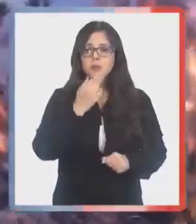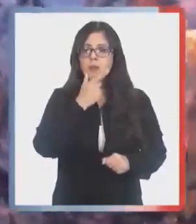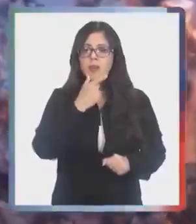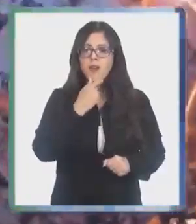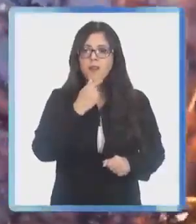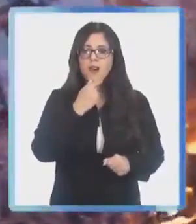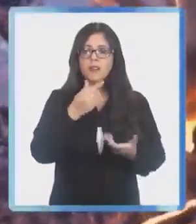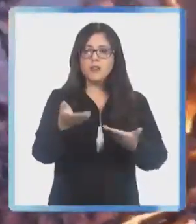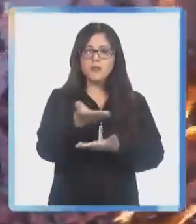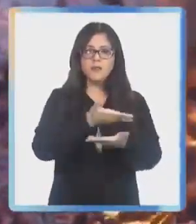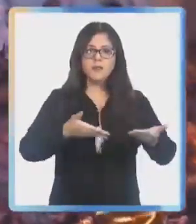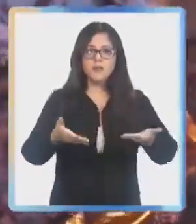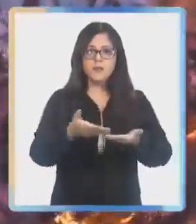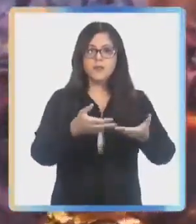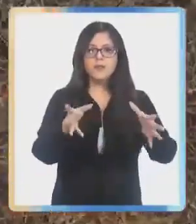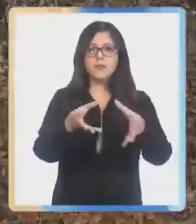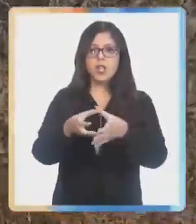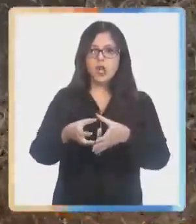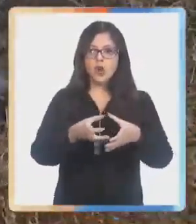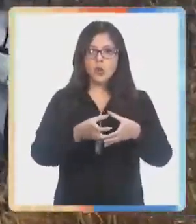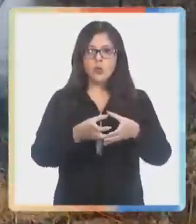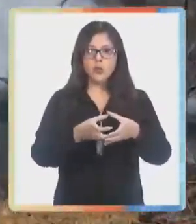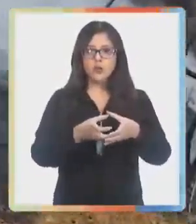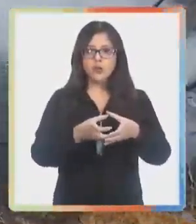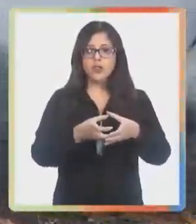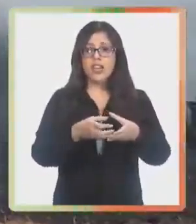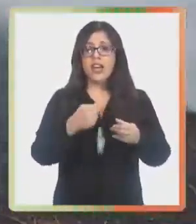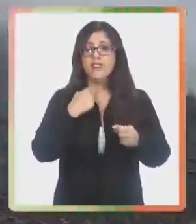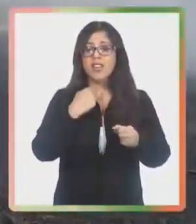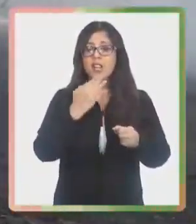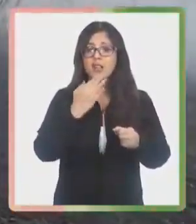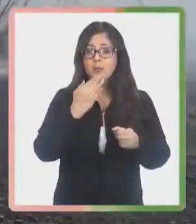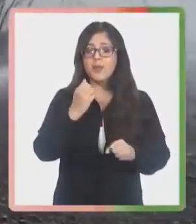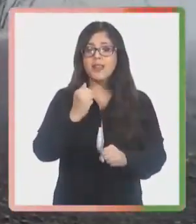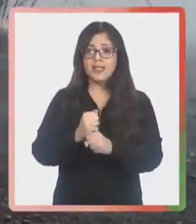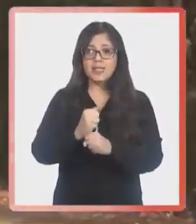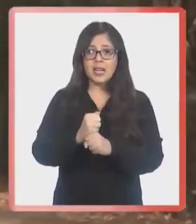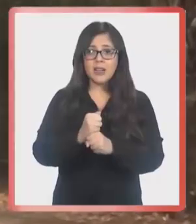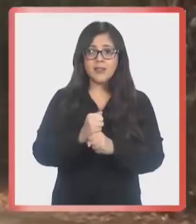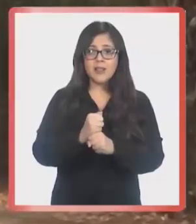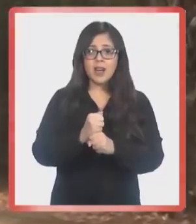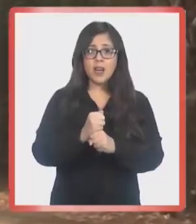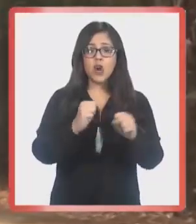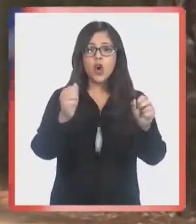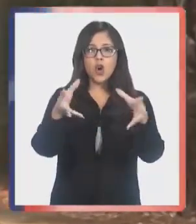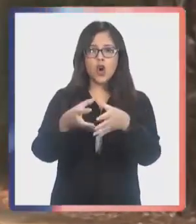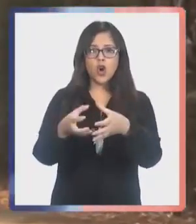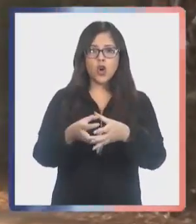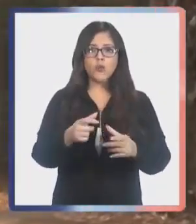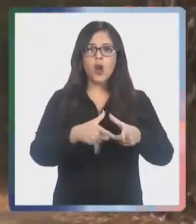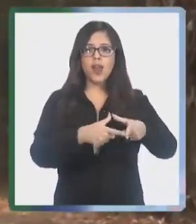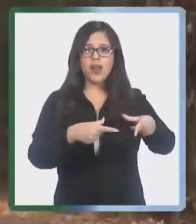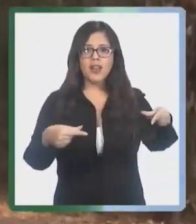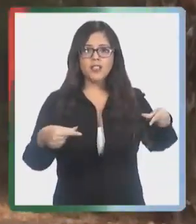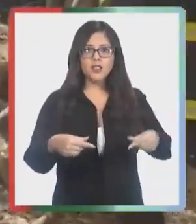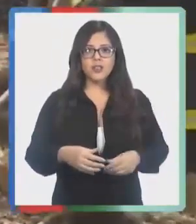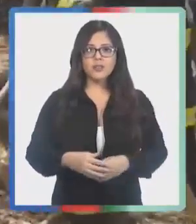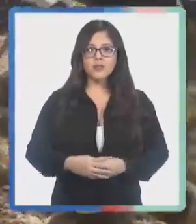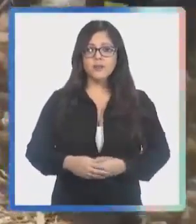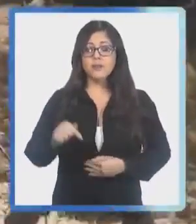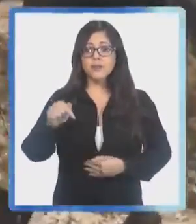facilitando la interacción de los organismos involucrados, así como el trabajo con organismos nacionales.